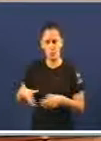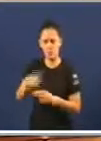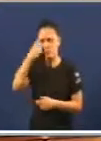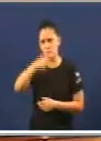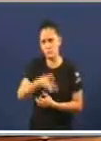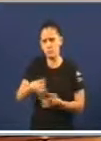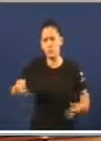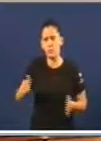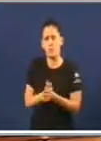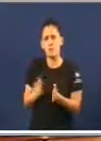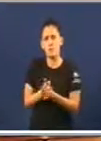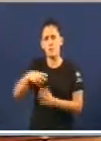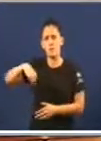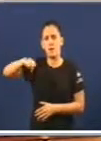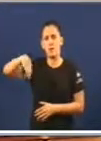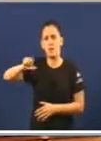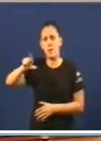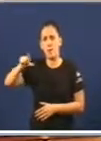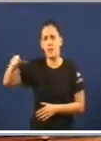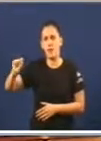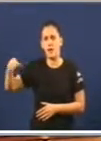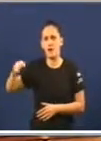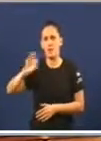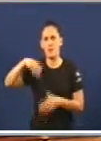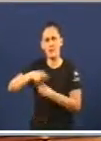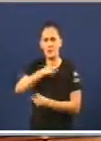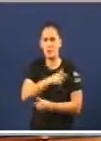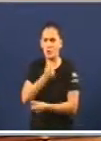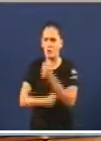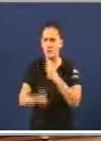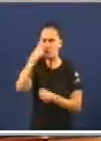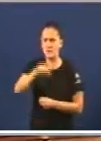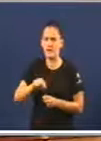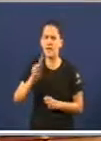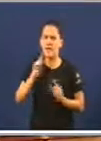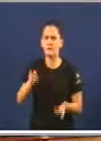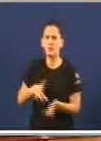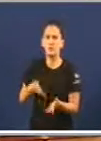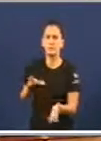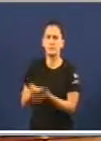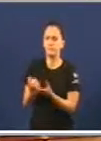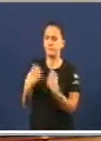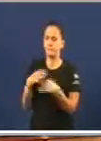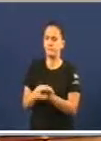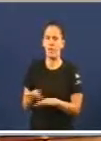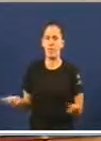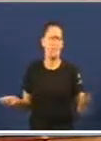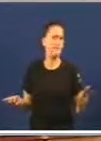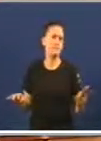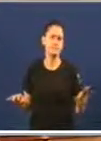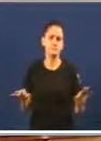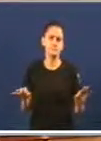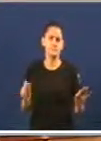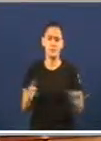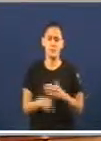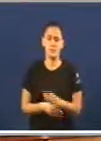compañero Manuel Lago, do que acontece nas comisións de economía. E as peticións de información non se satisfacen tampouco por norma